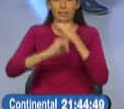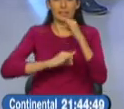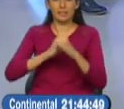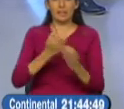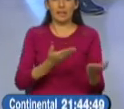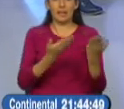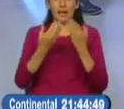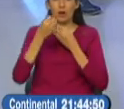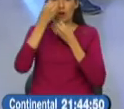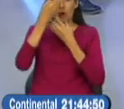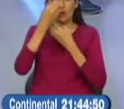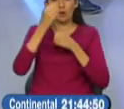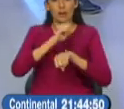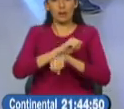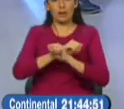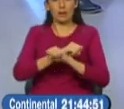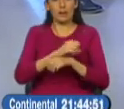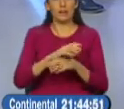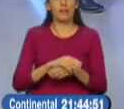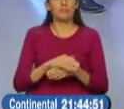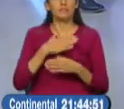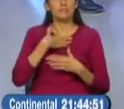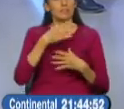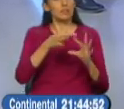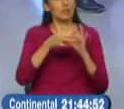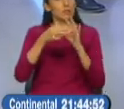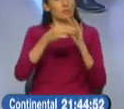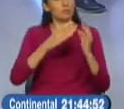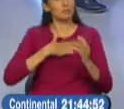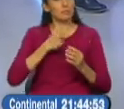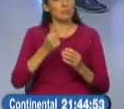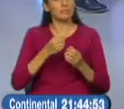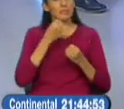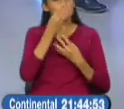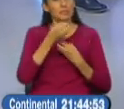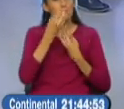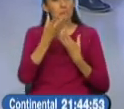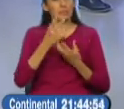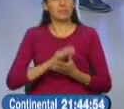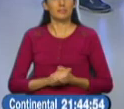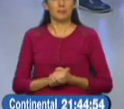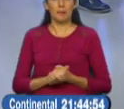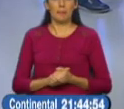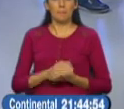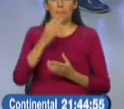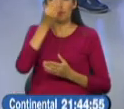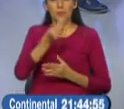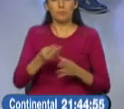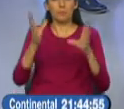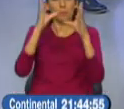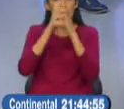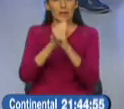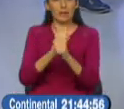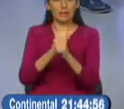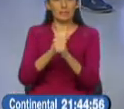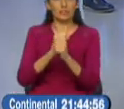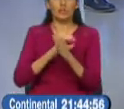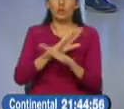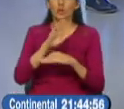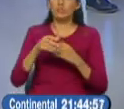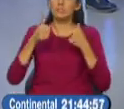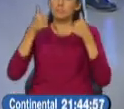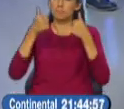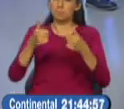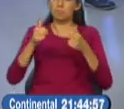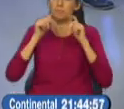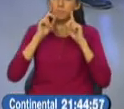deportes Fernando como está buenas noches buenas noticias para el fútbol ecuatoriano cuéntenos como está Sofía buenas noches para ti para todos los amigos televidentes efectivamente muy